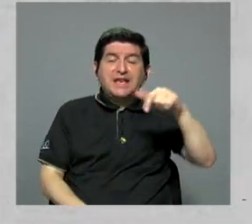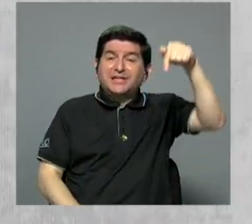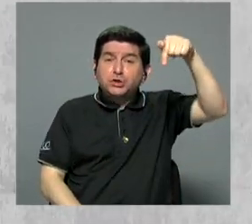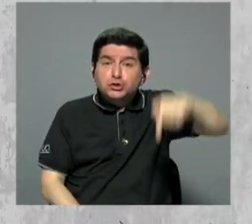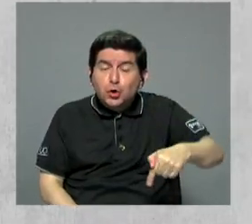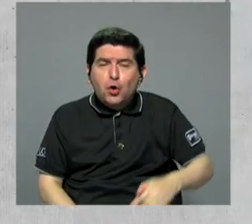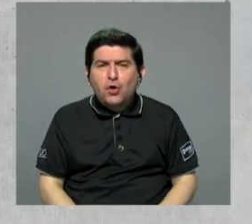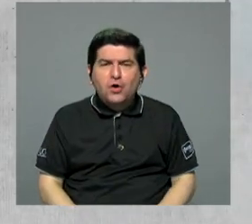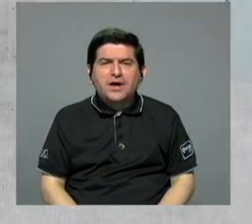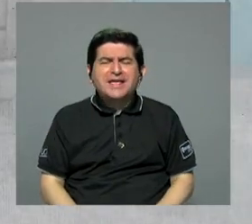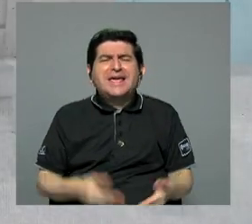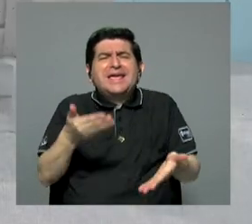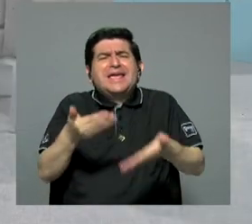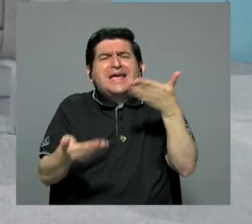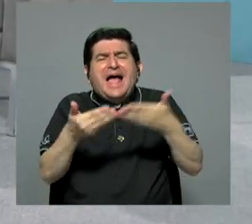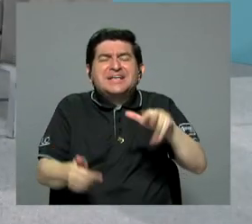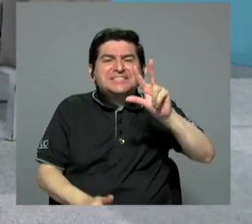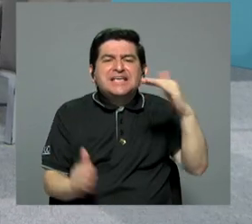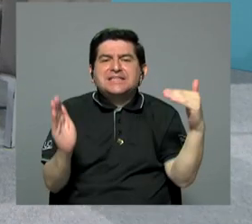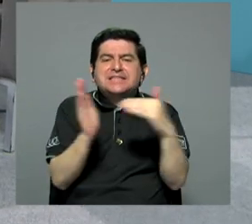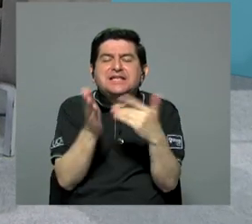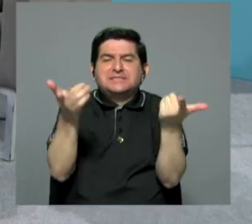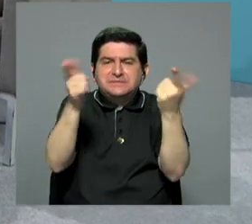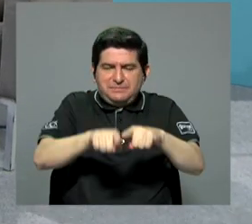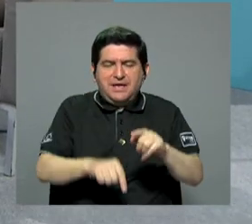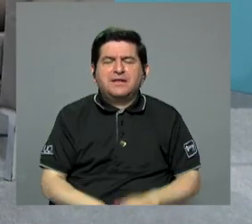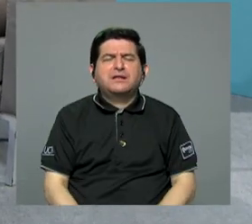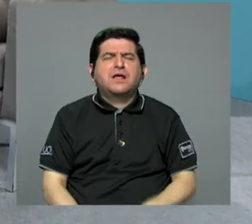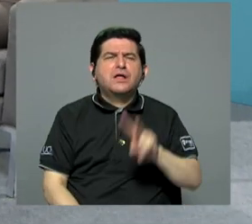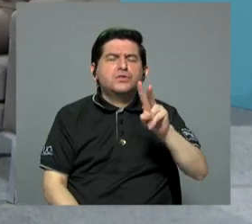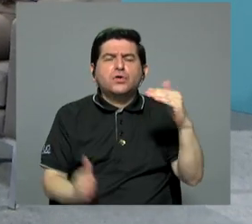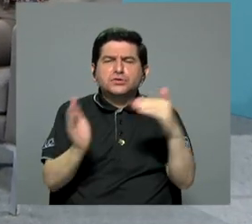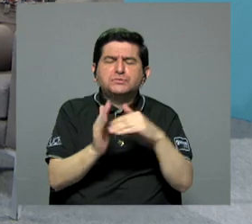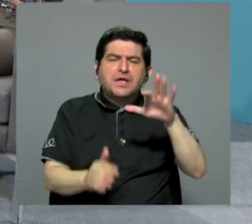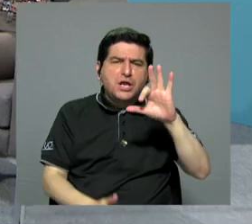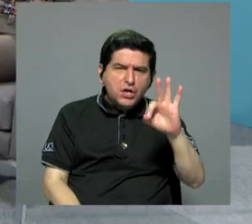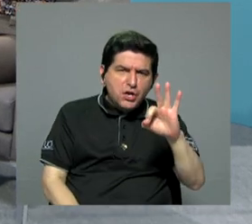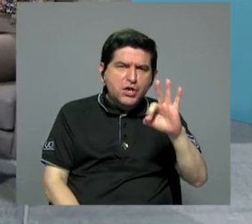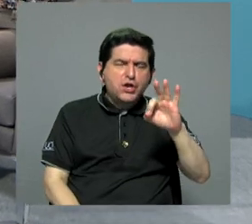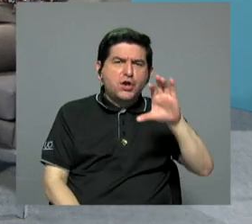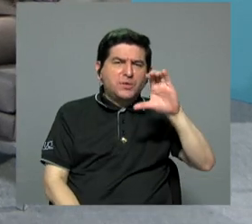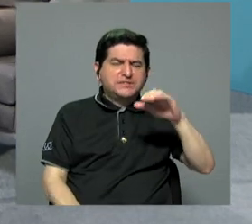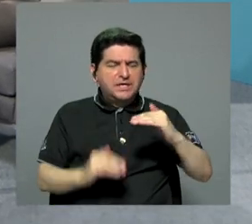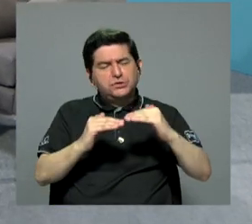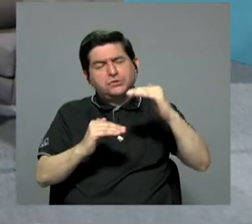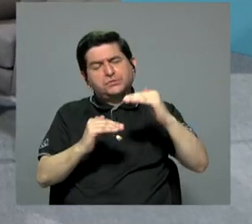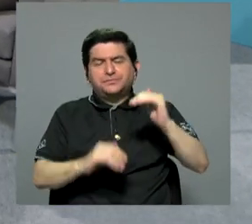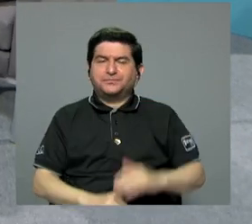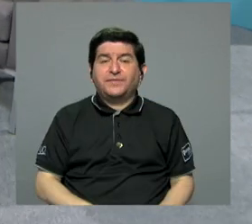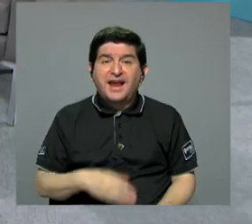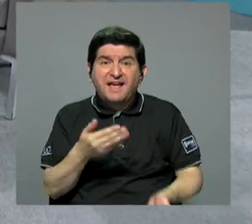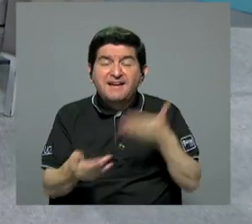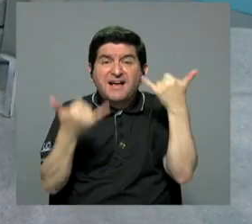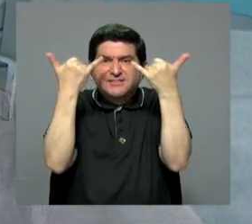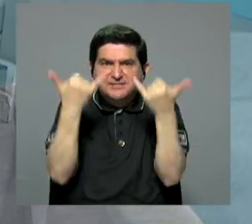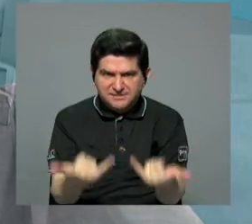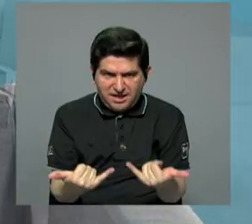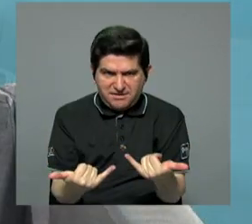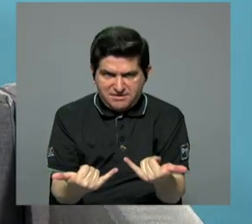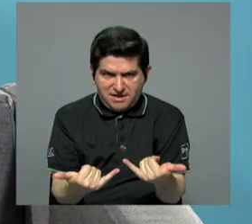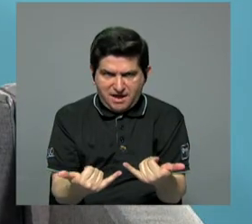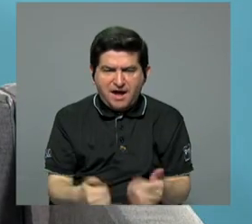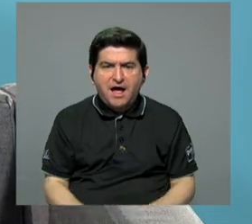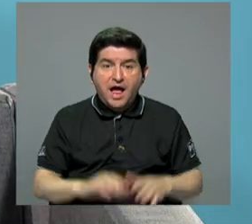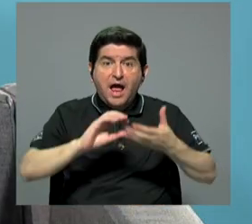hoy llegamos a cerca de los tres mil casos. mil novecientos. Dos mil novecientos y un poquito más. Casi ya estamos